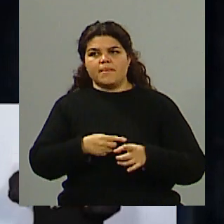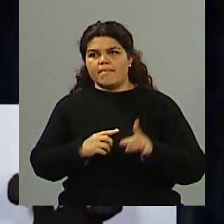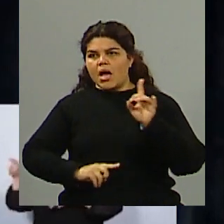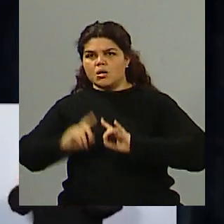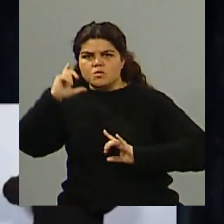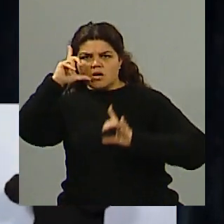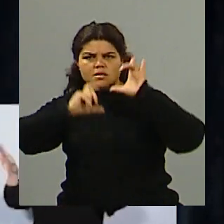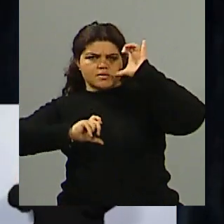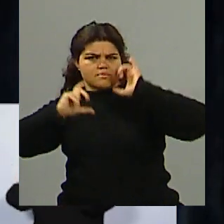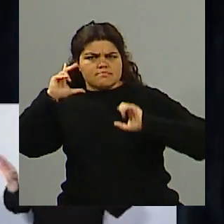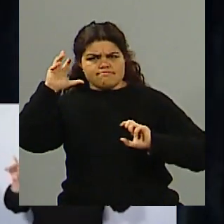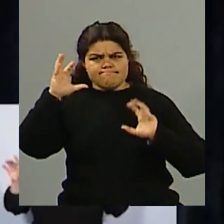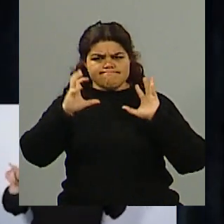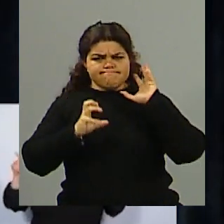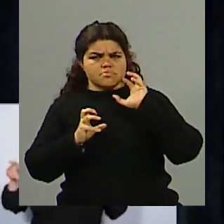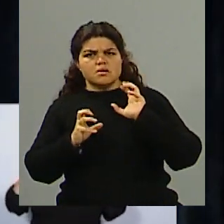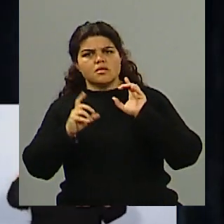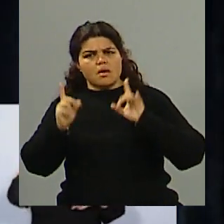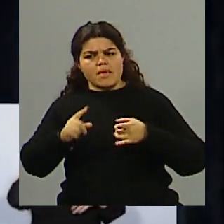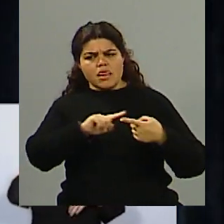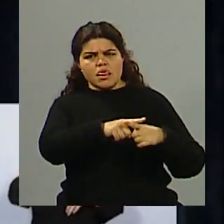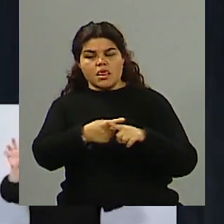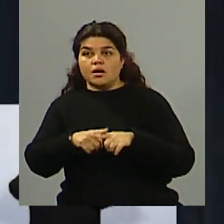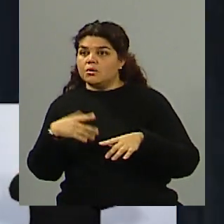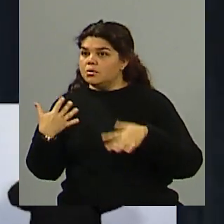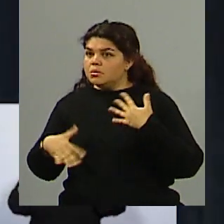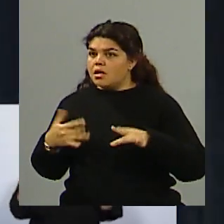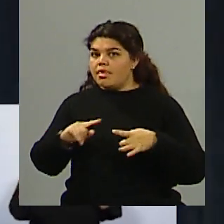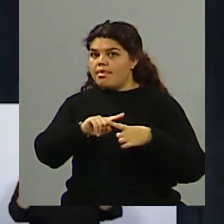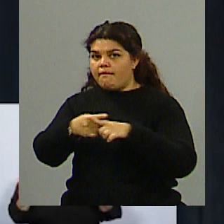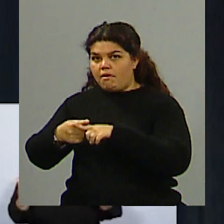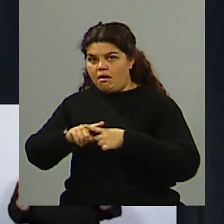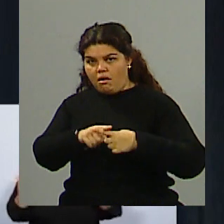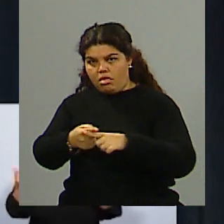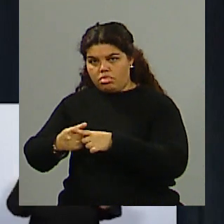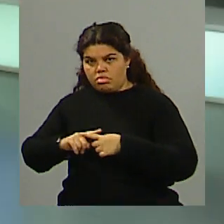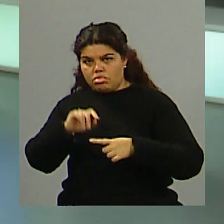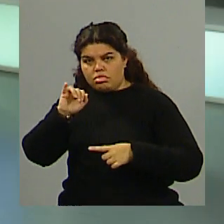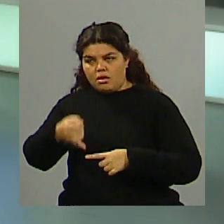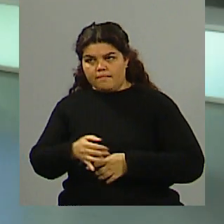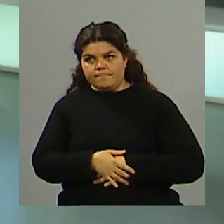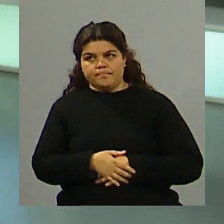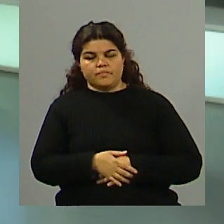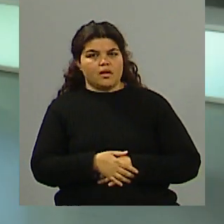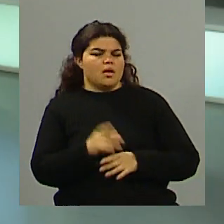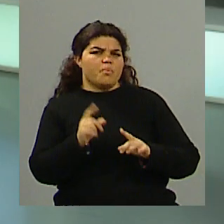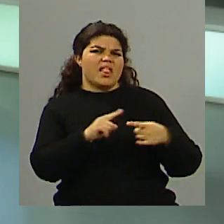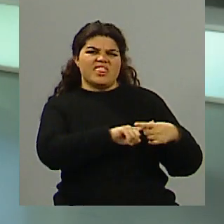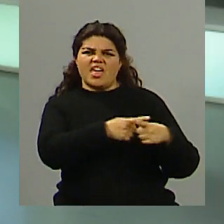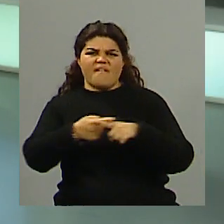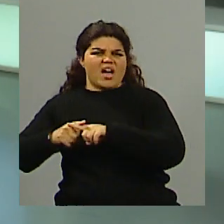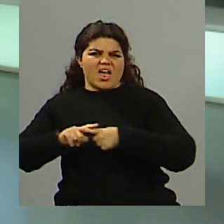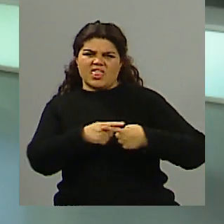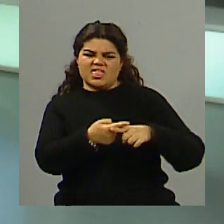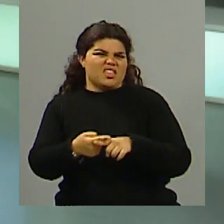rostro. Y es un debate, bien, vos lo decías, pero hubo prácticamente nada de debate. Lo cierto es